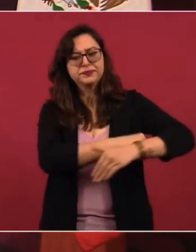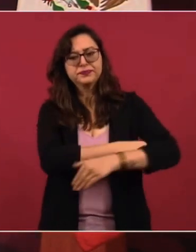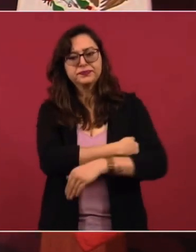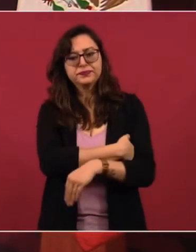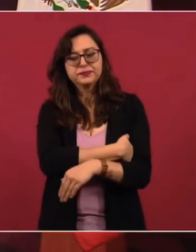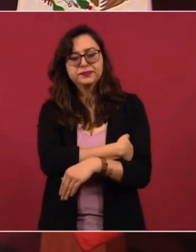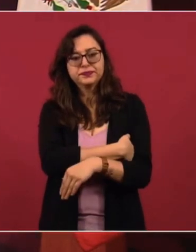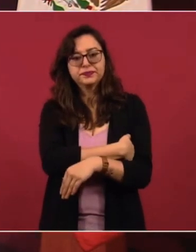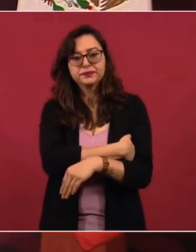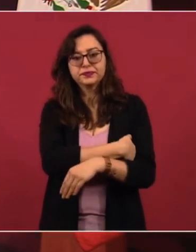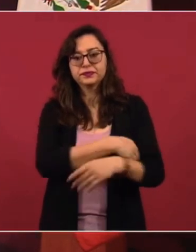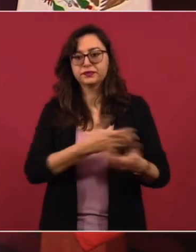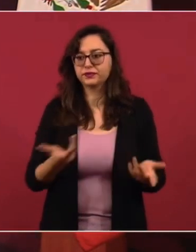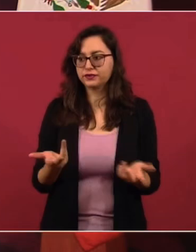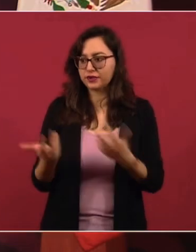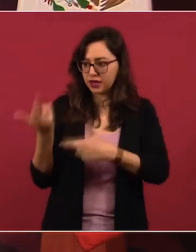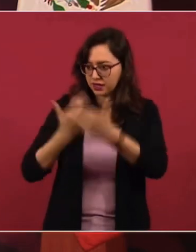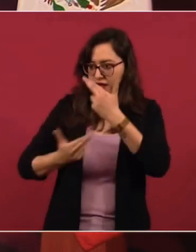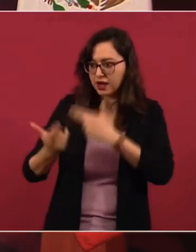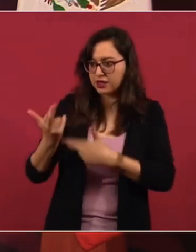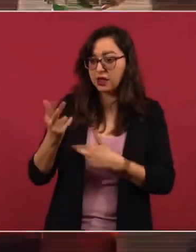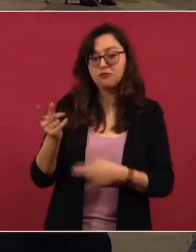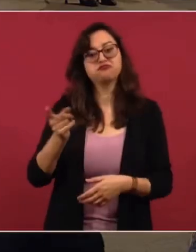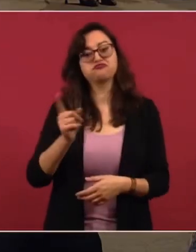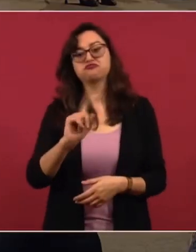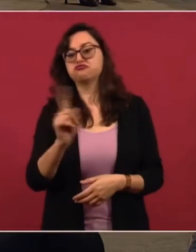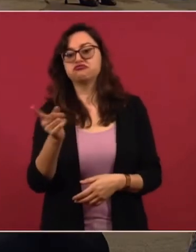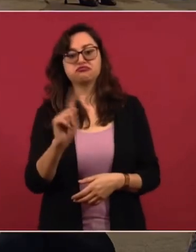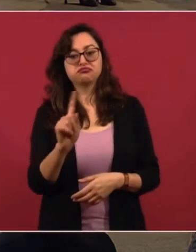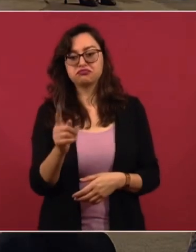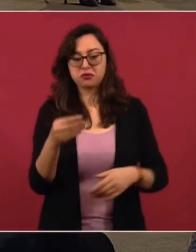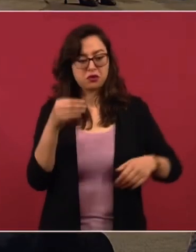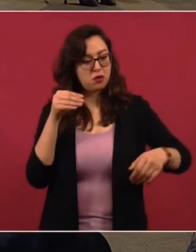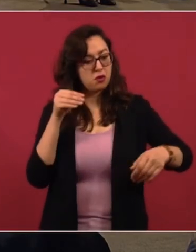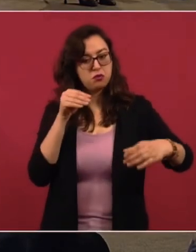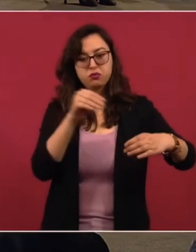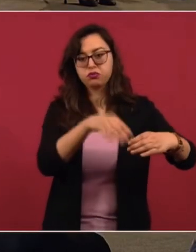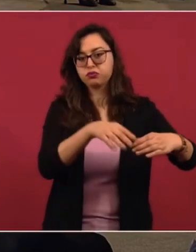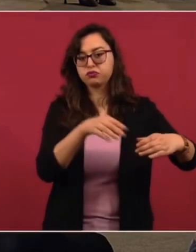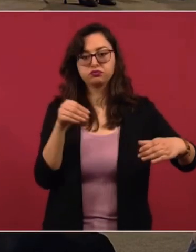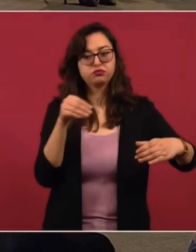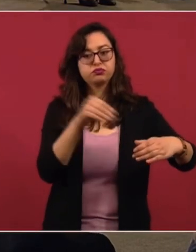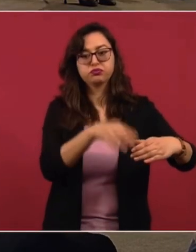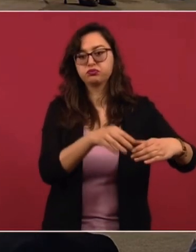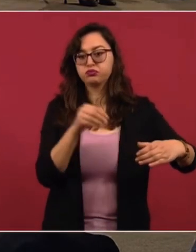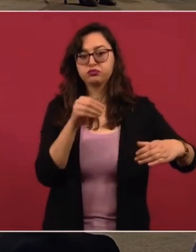no se devuelve a la hacienda pública,